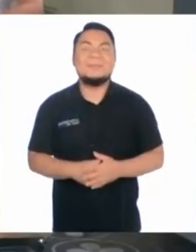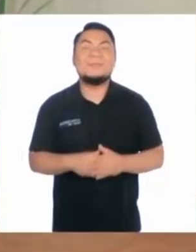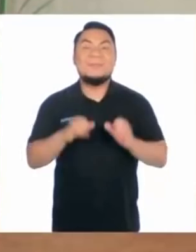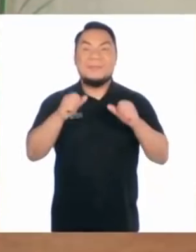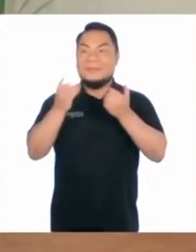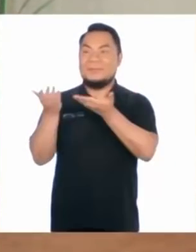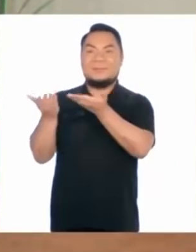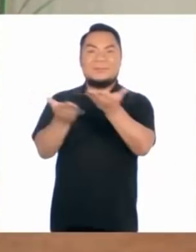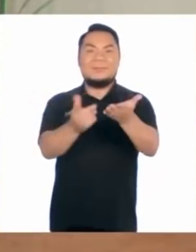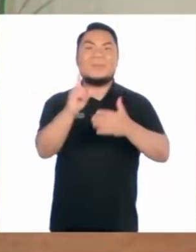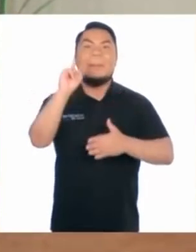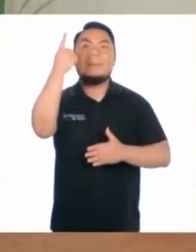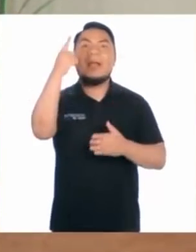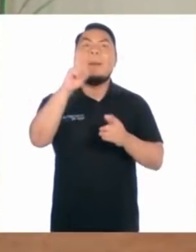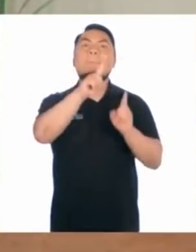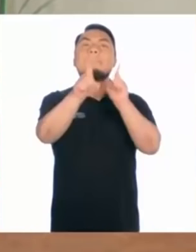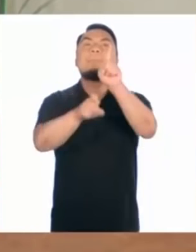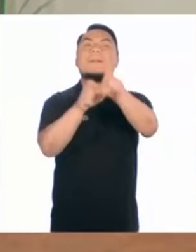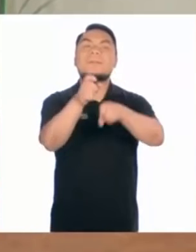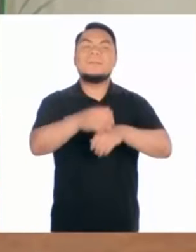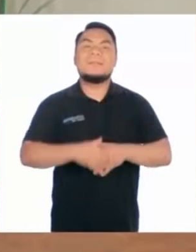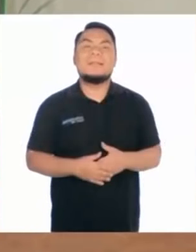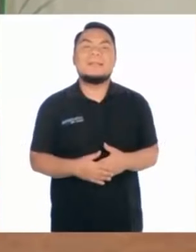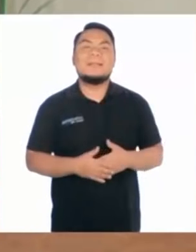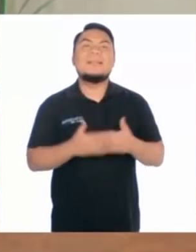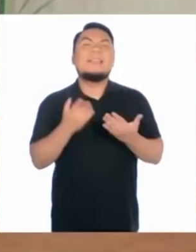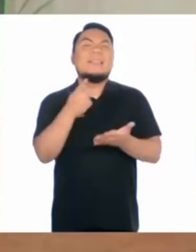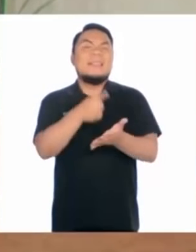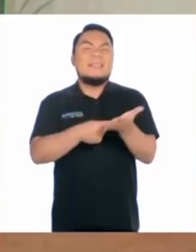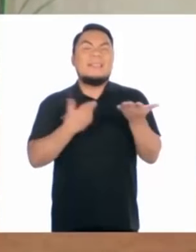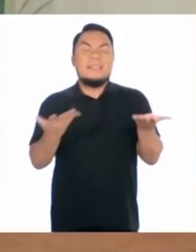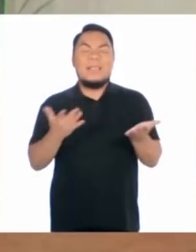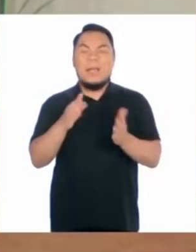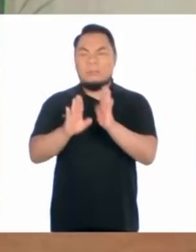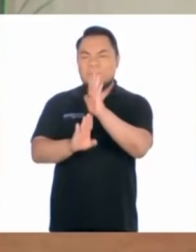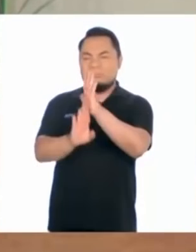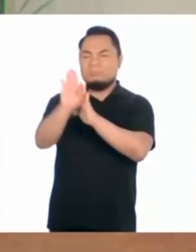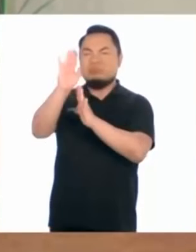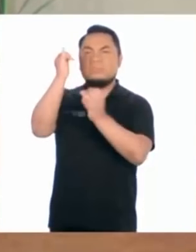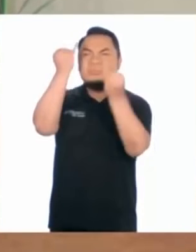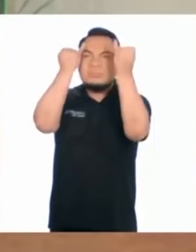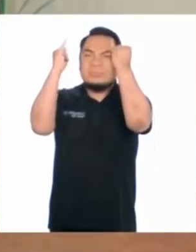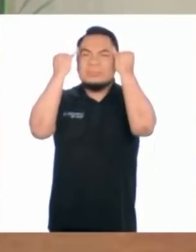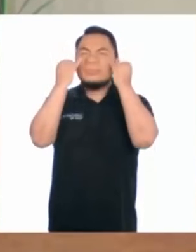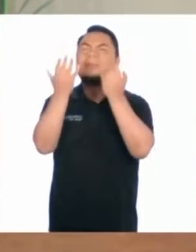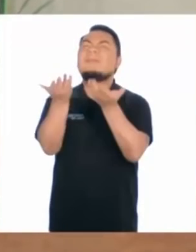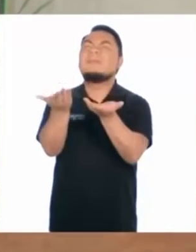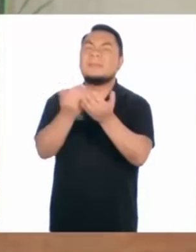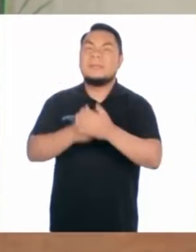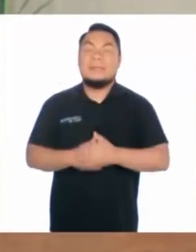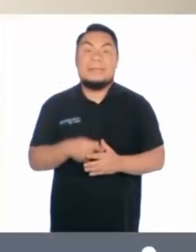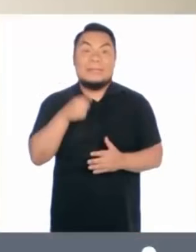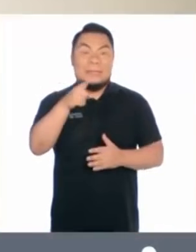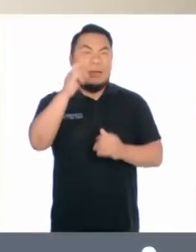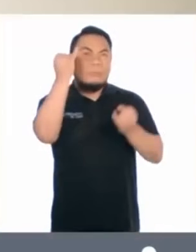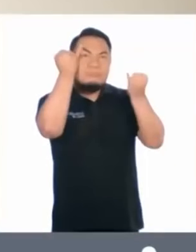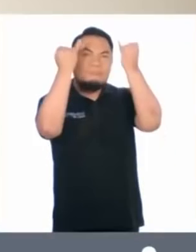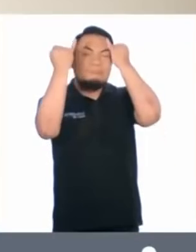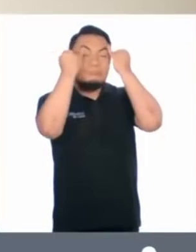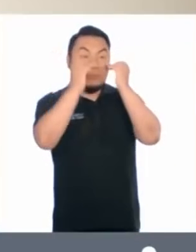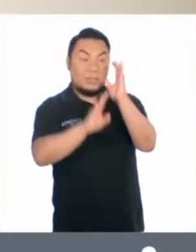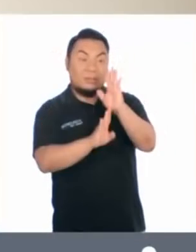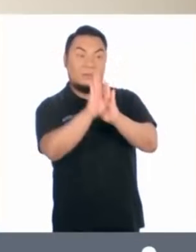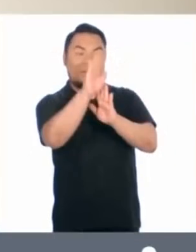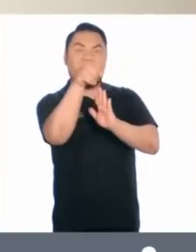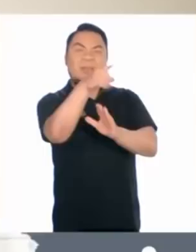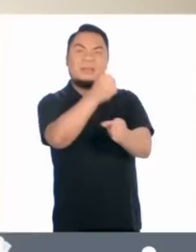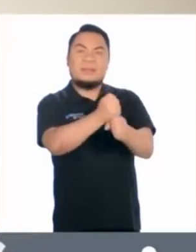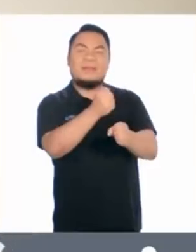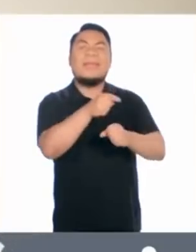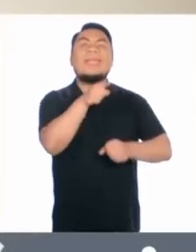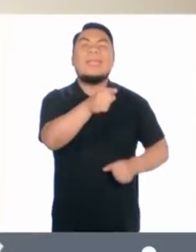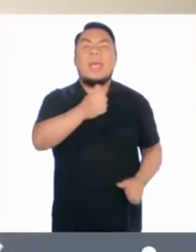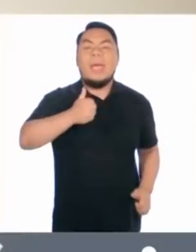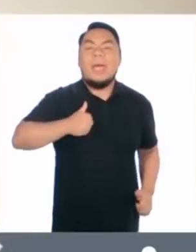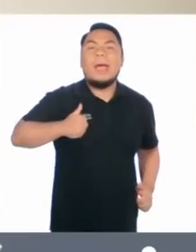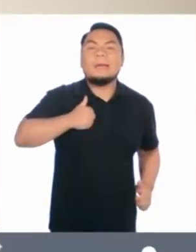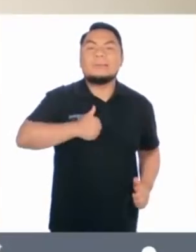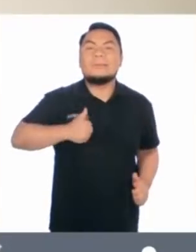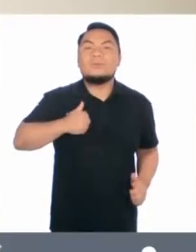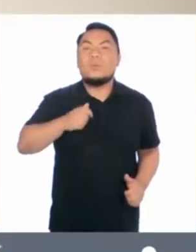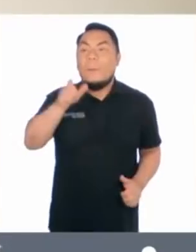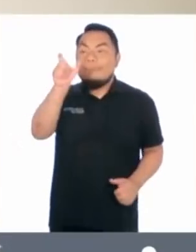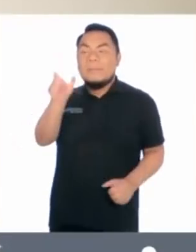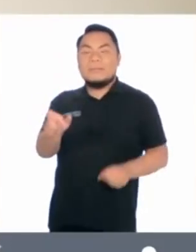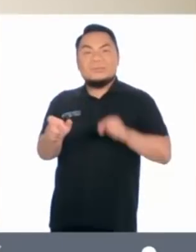Aquí va la primera pregunta. ¿Qué es el emprendimiento? Se conoce como emprendimiento a la